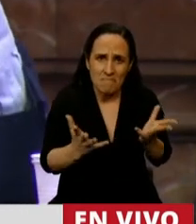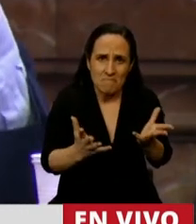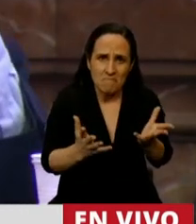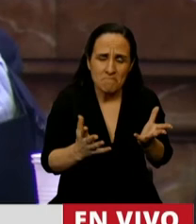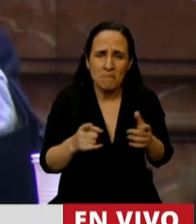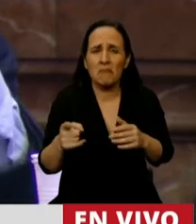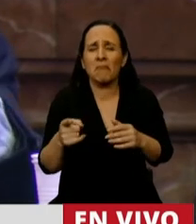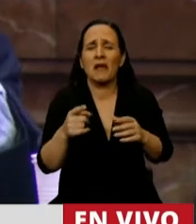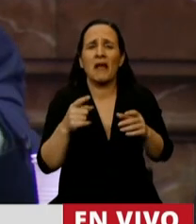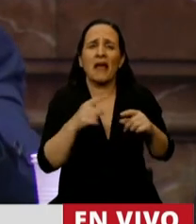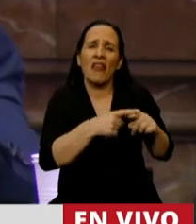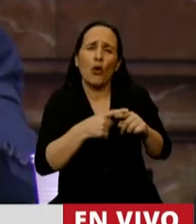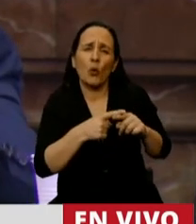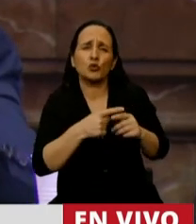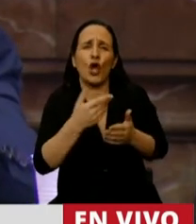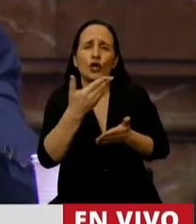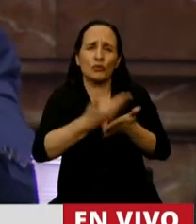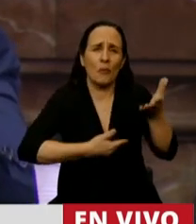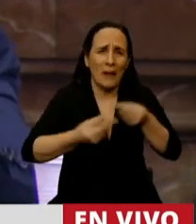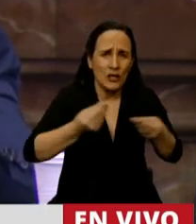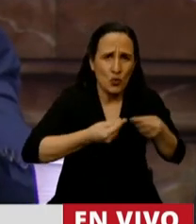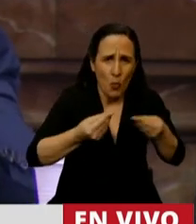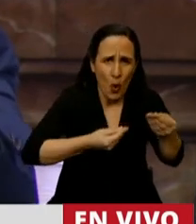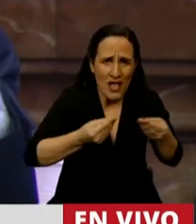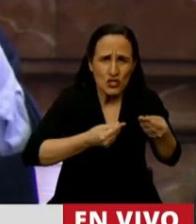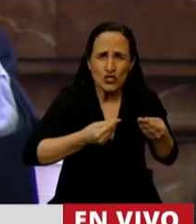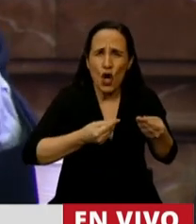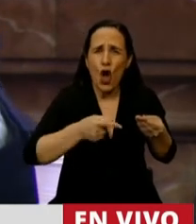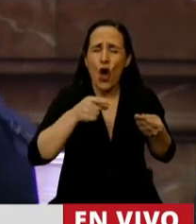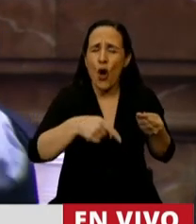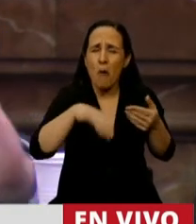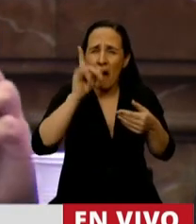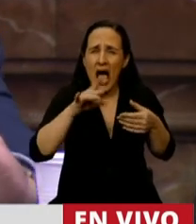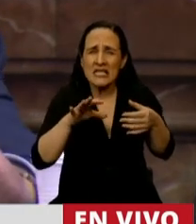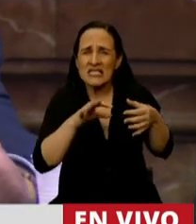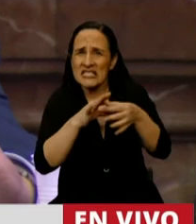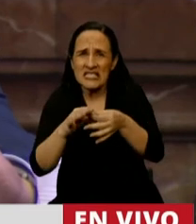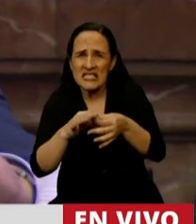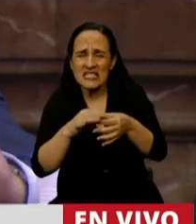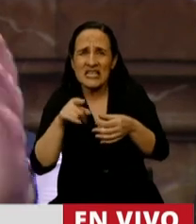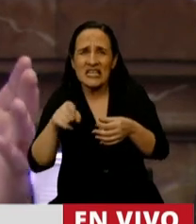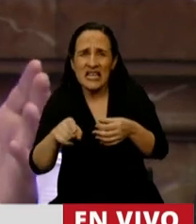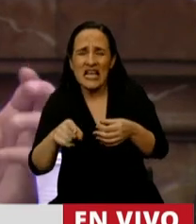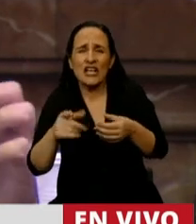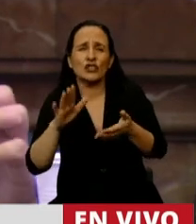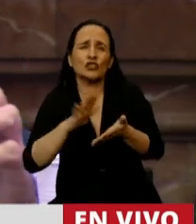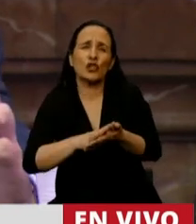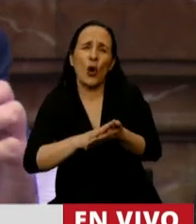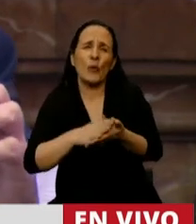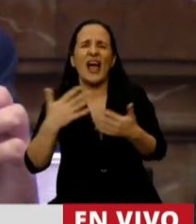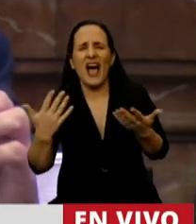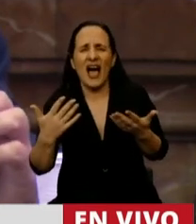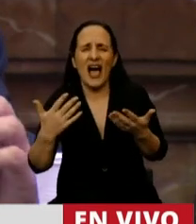llevar la discusión presupuestaria, meramente la discusión de las variables y de créditos